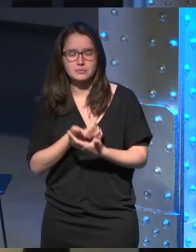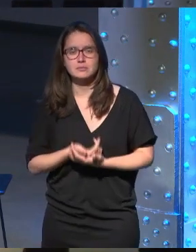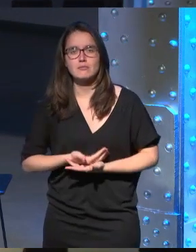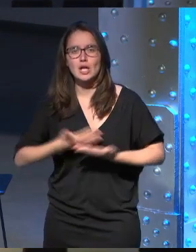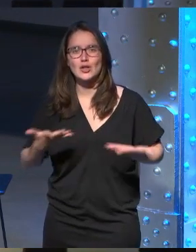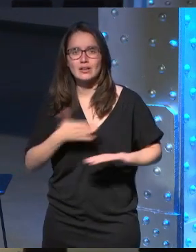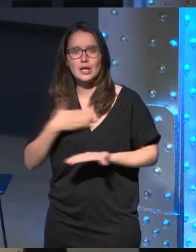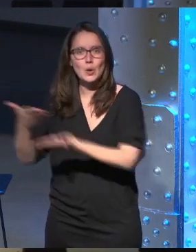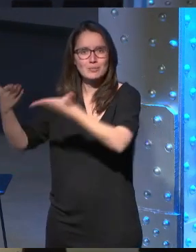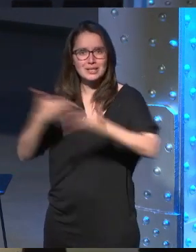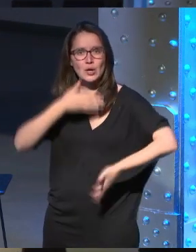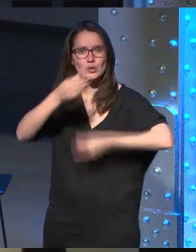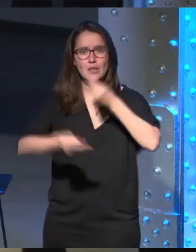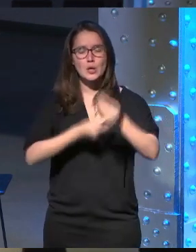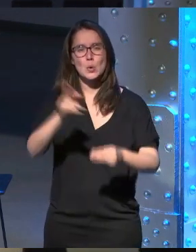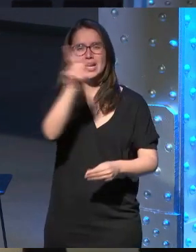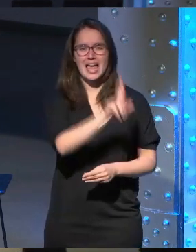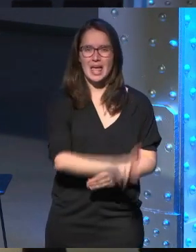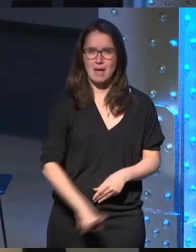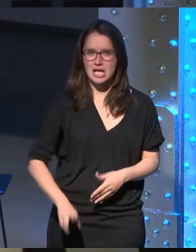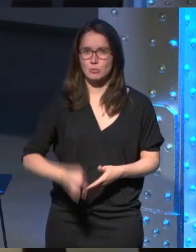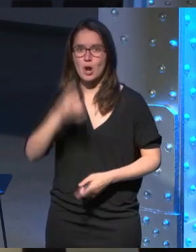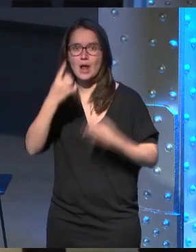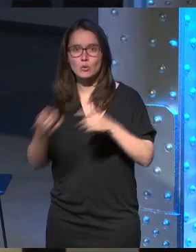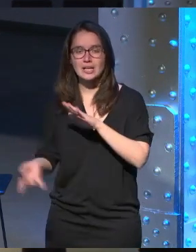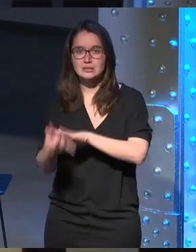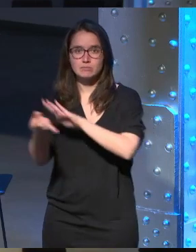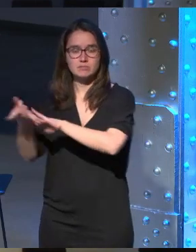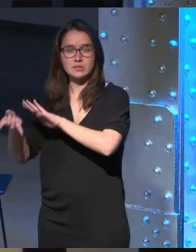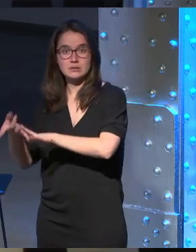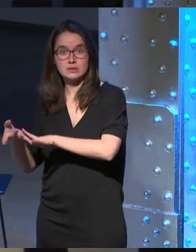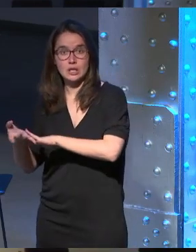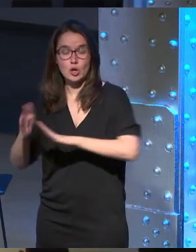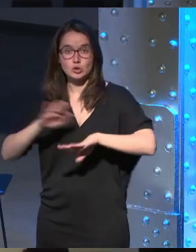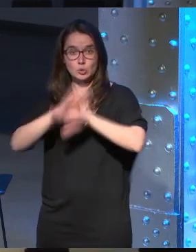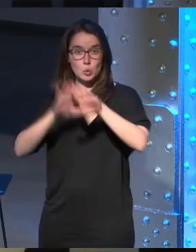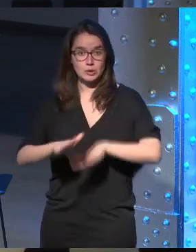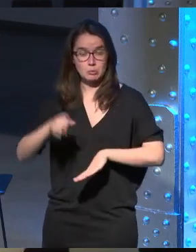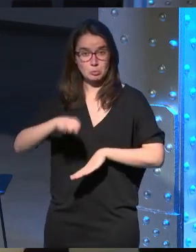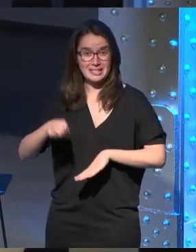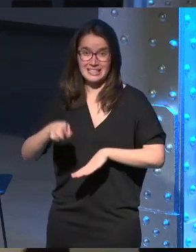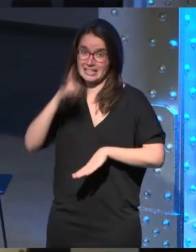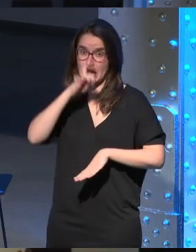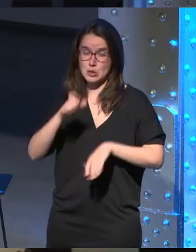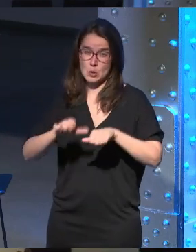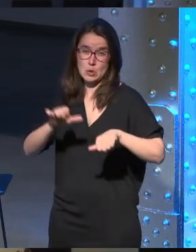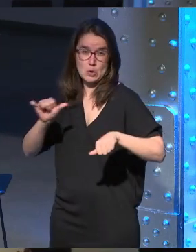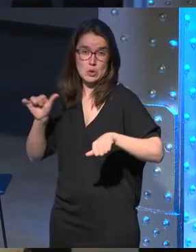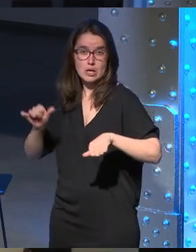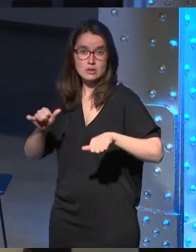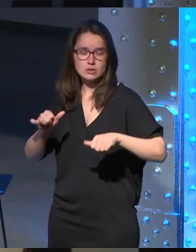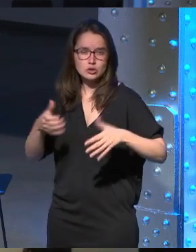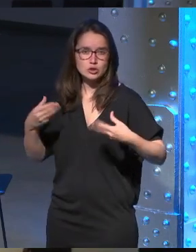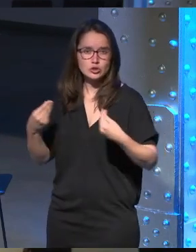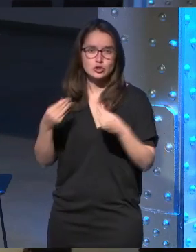entonces quiero ahora invitaros a hacer un repaso por algunas de las iniciativas que a lo largo de estos últimos meses han ido acercando